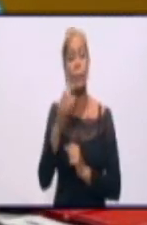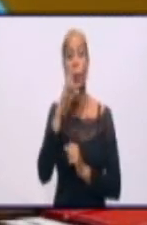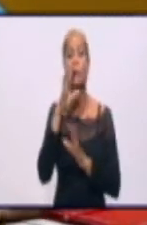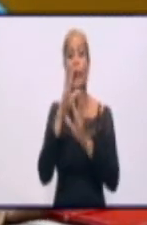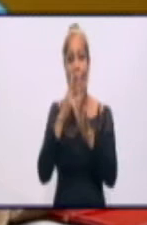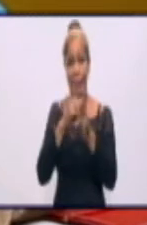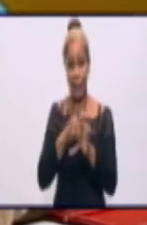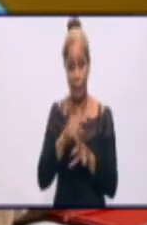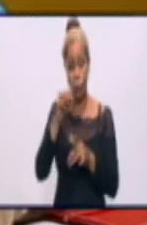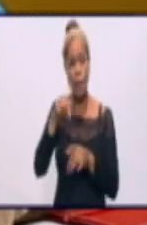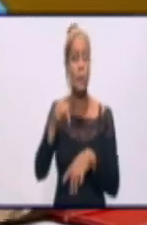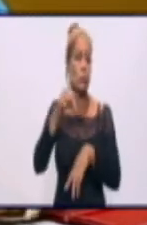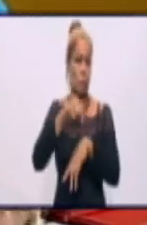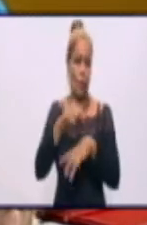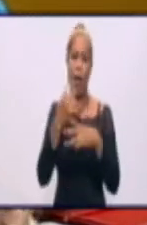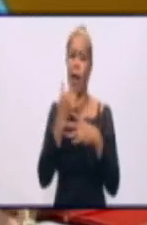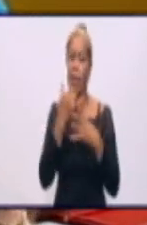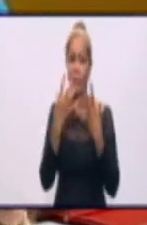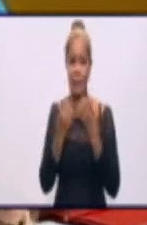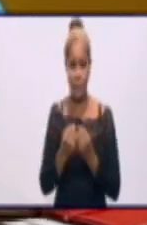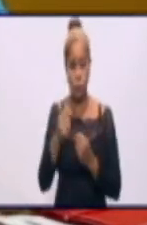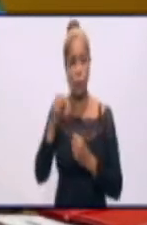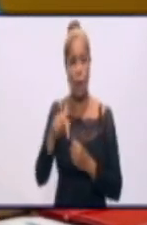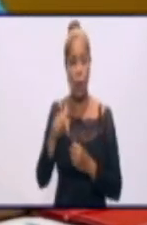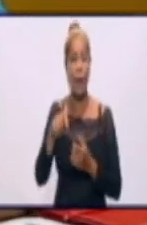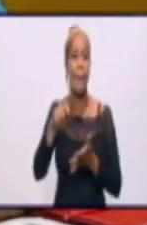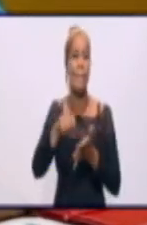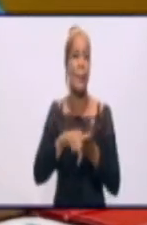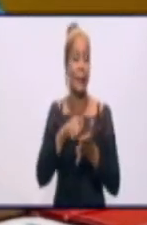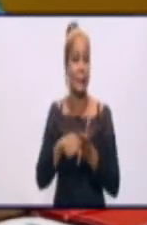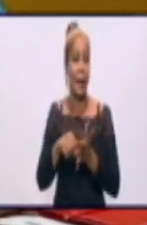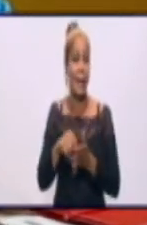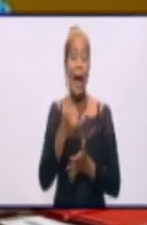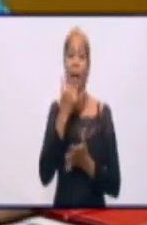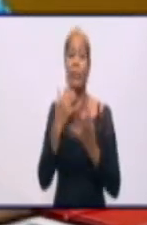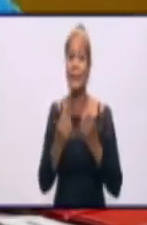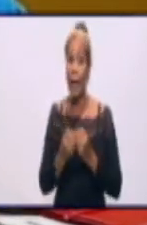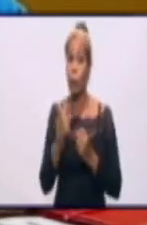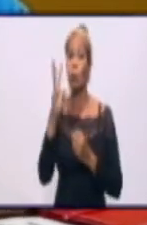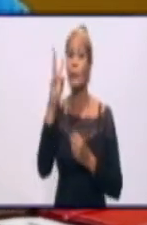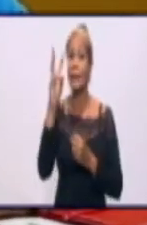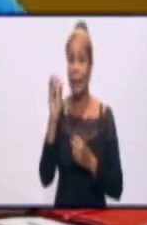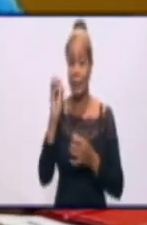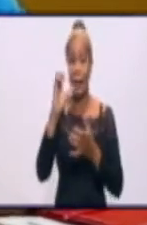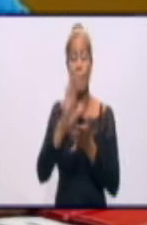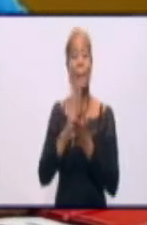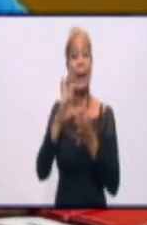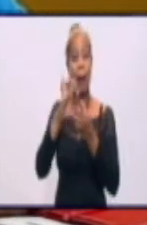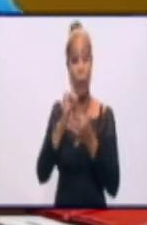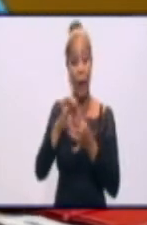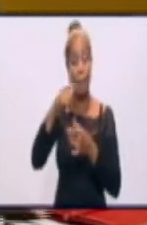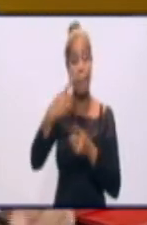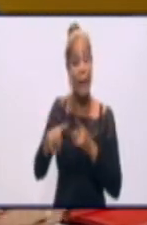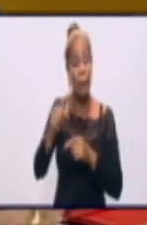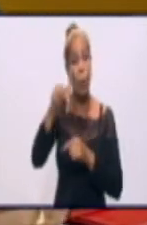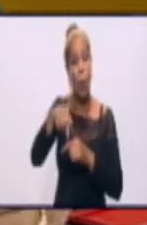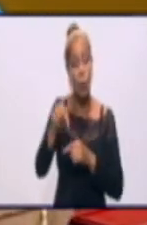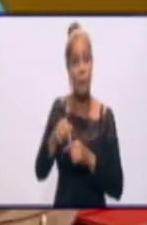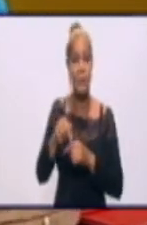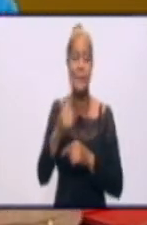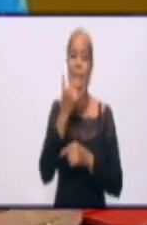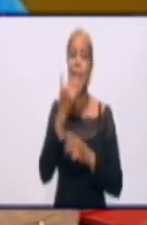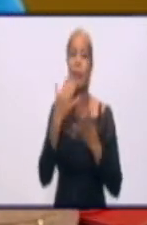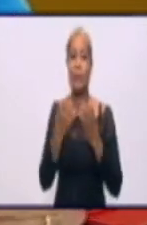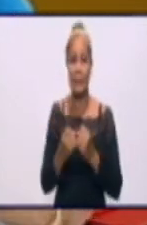es lo que ha afectado en este minuto. De lo que estaba previsto hasta 30 megaguay, 15, quiere decir que no todo lo que estaba previsto hasta ahora está afectado. No, y en el